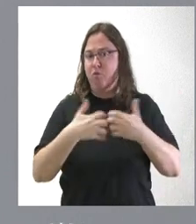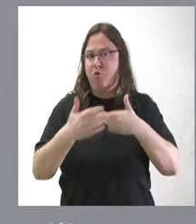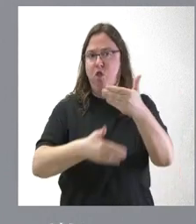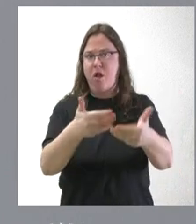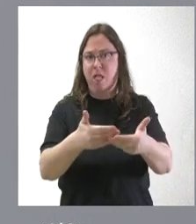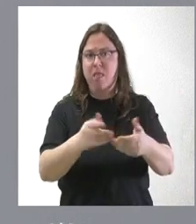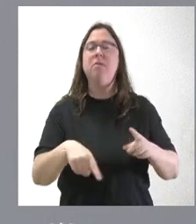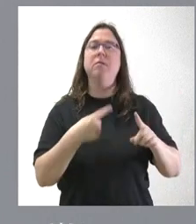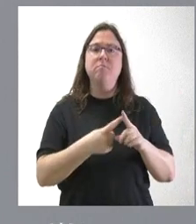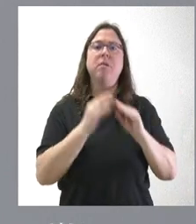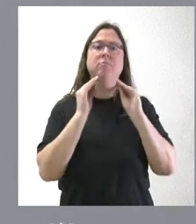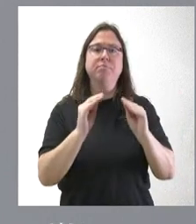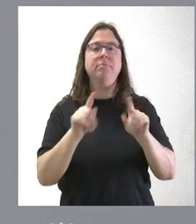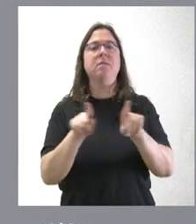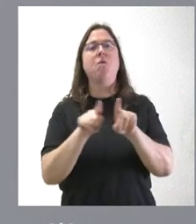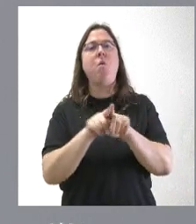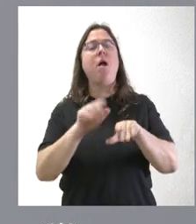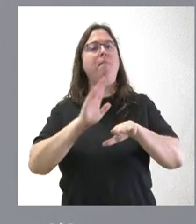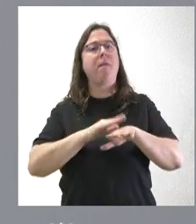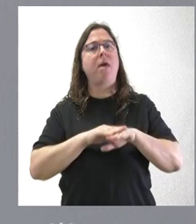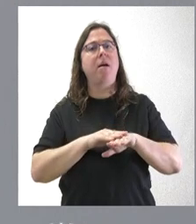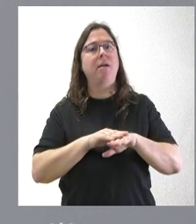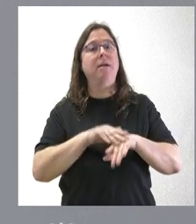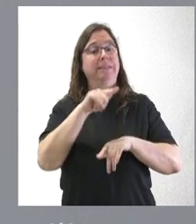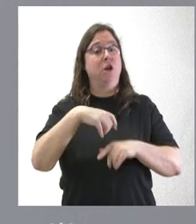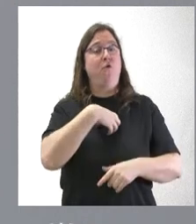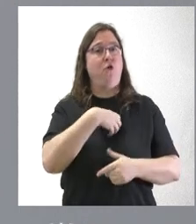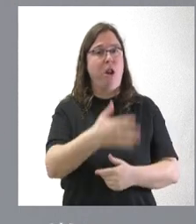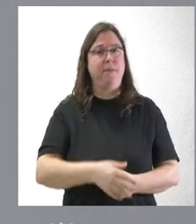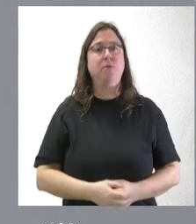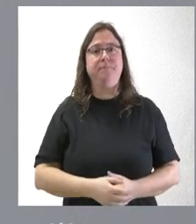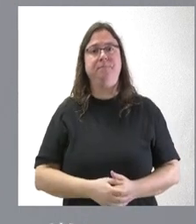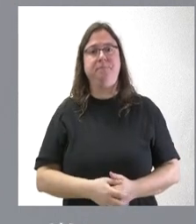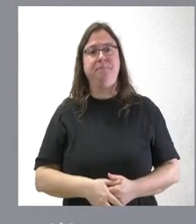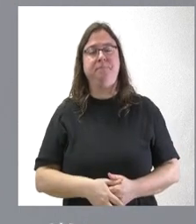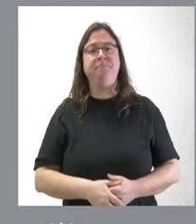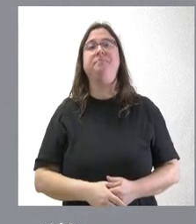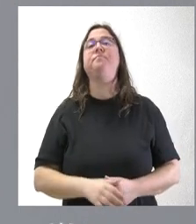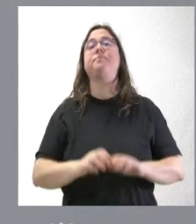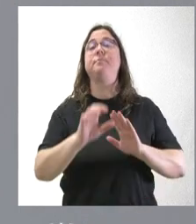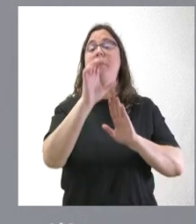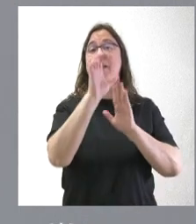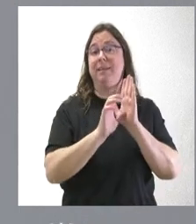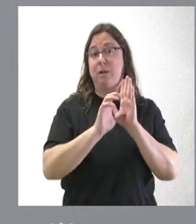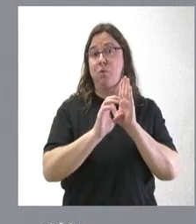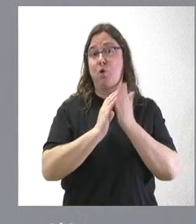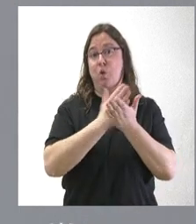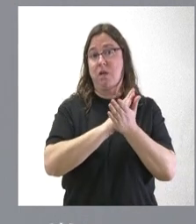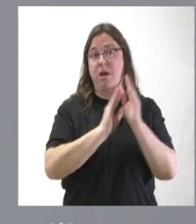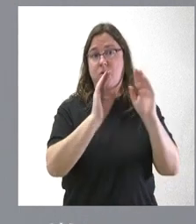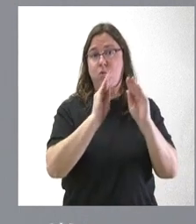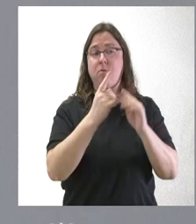y seguiremos haciendo aportaciones para este funcionamiento. El estatuto de funcionamiento del SERLA